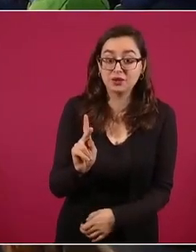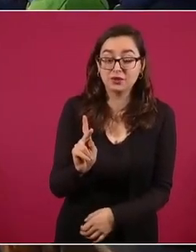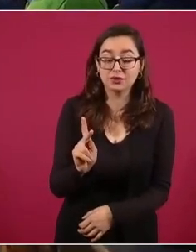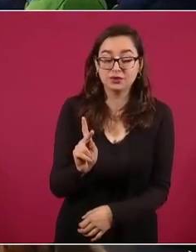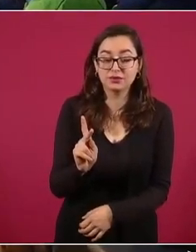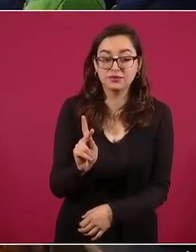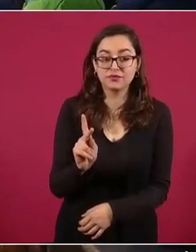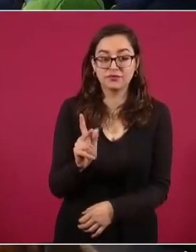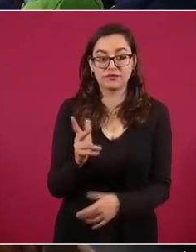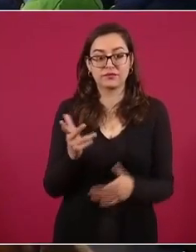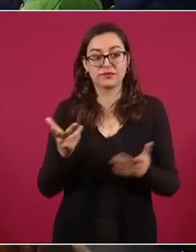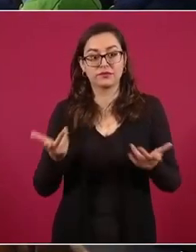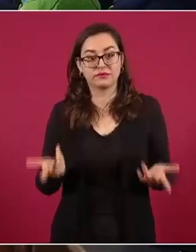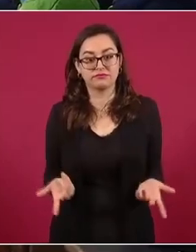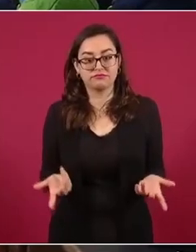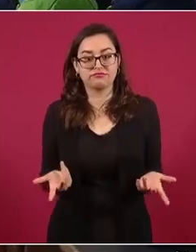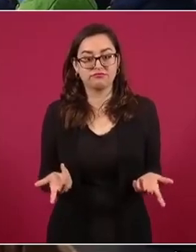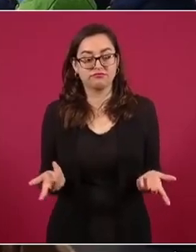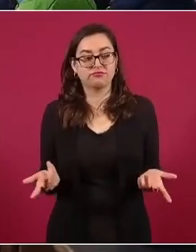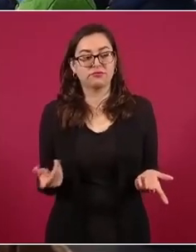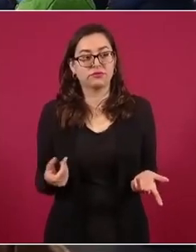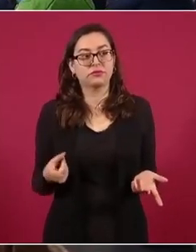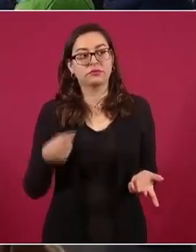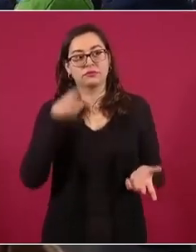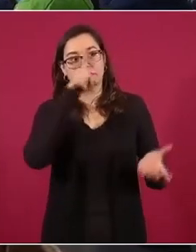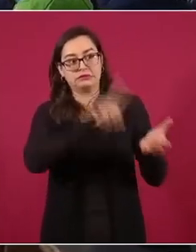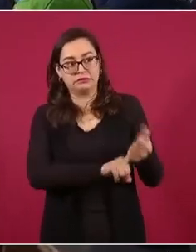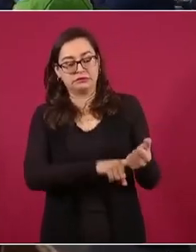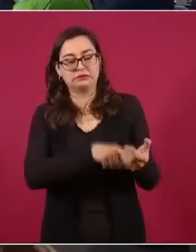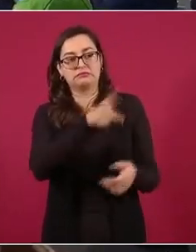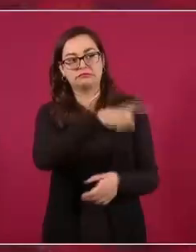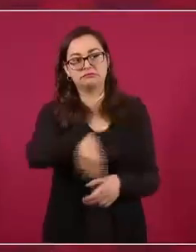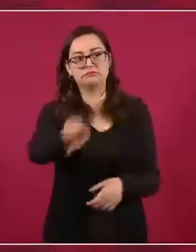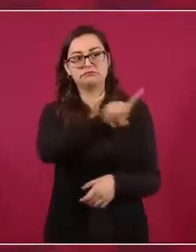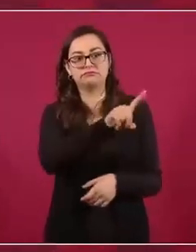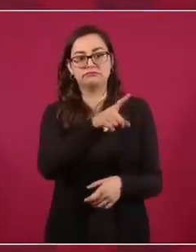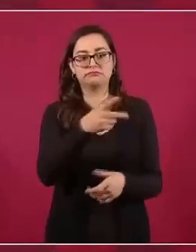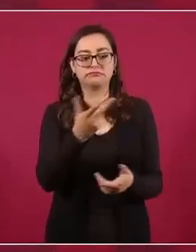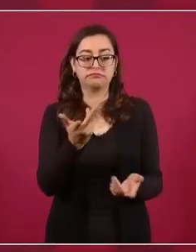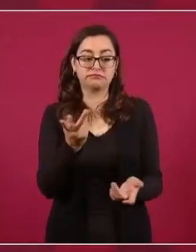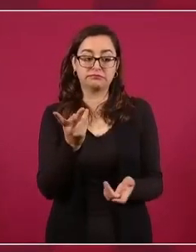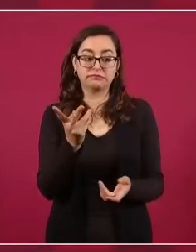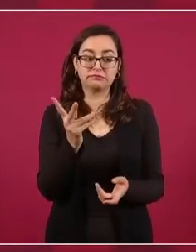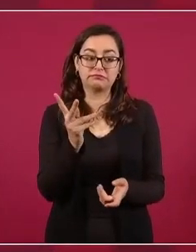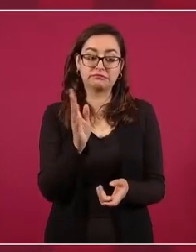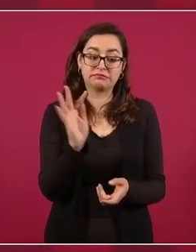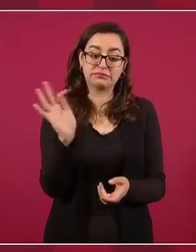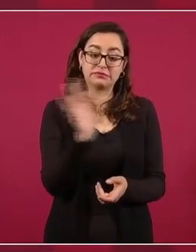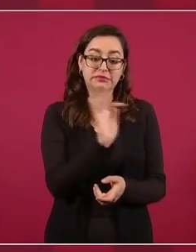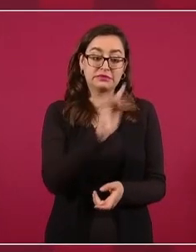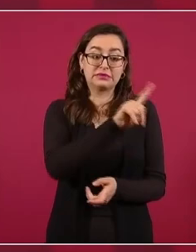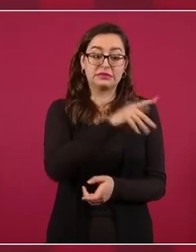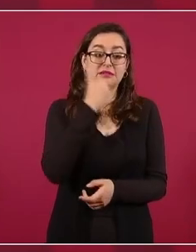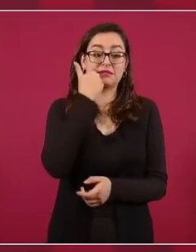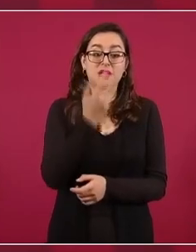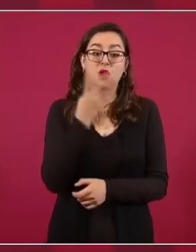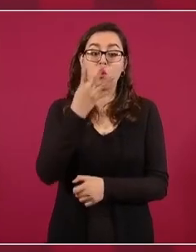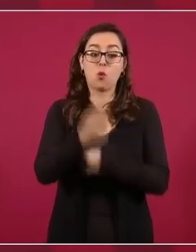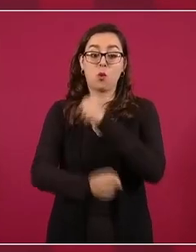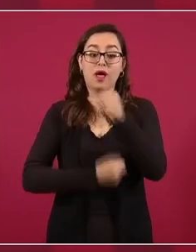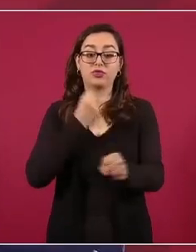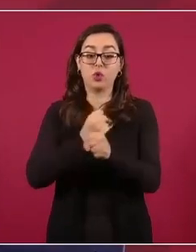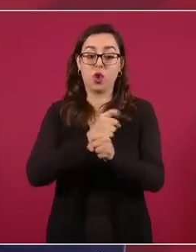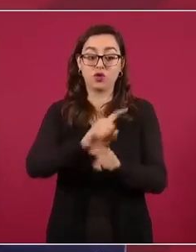con propósitos propagandísticos, porque yo creo que quiere reelegirse, el